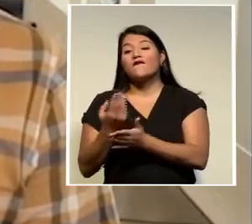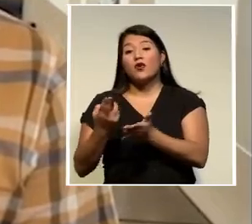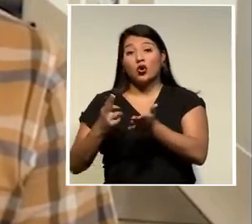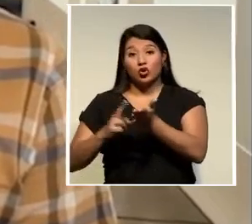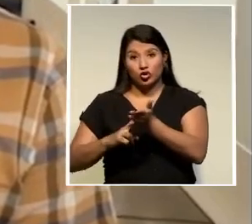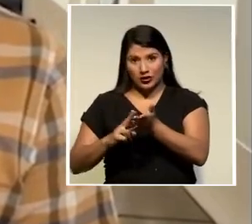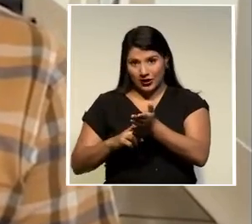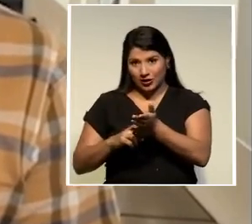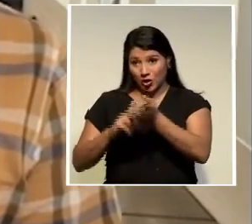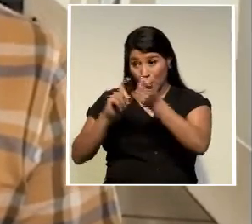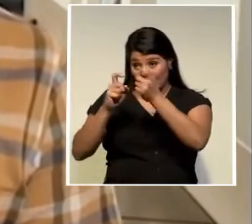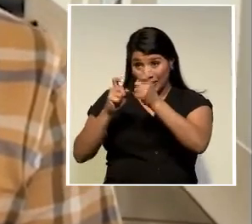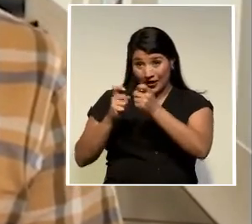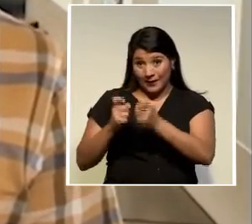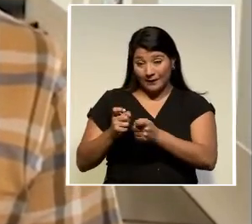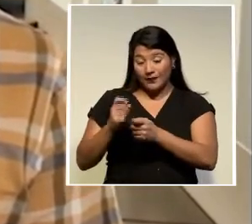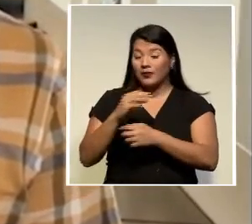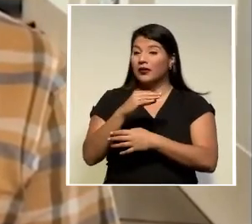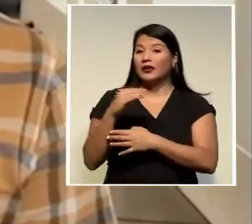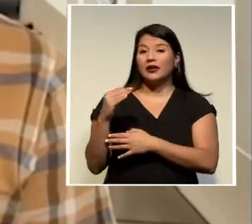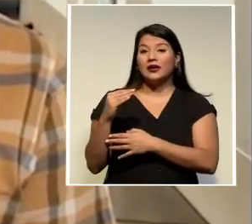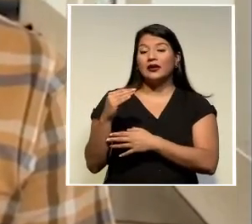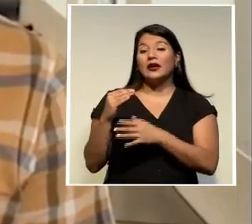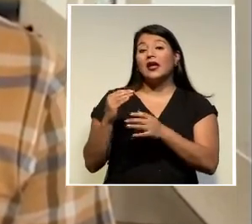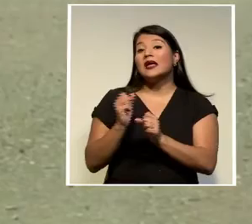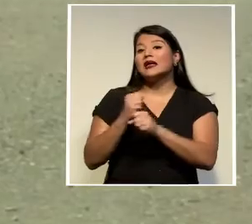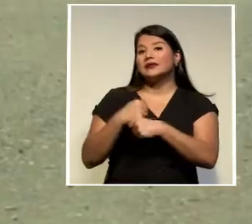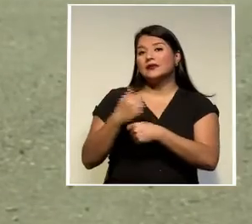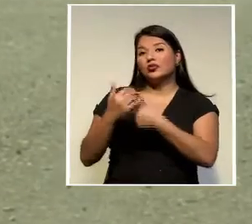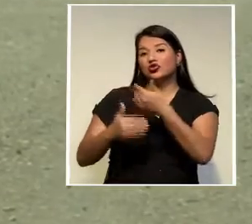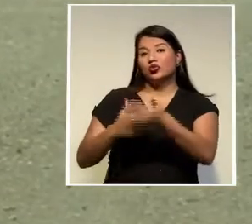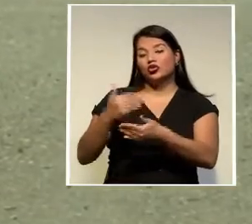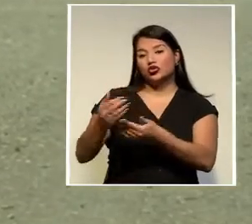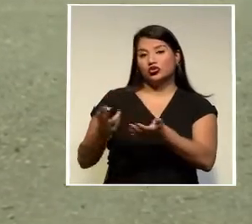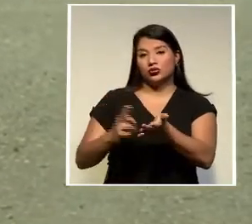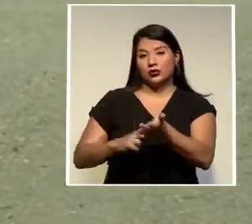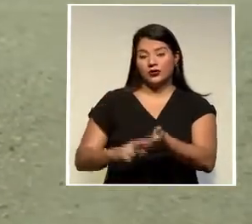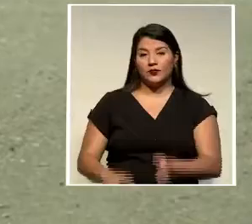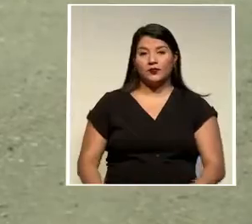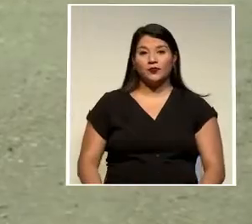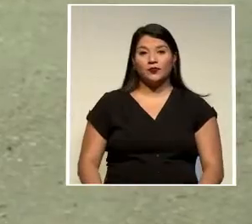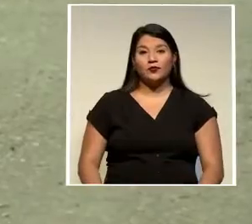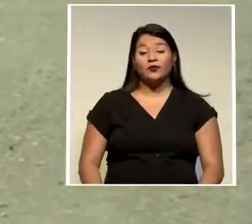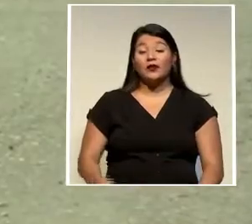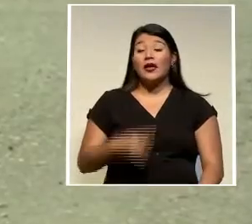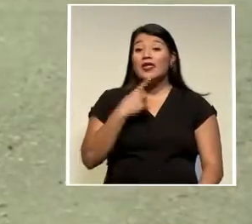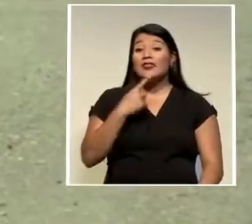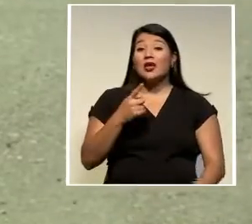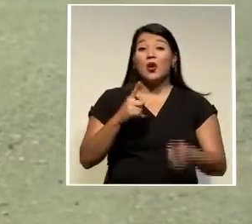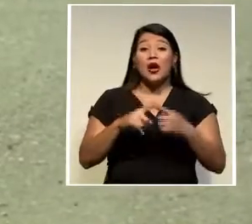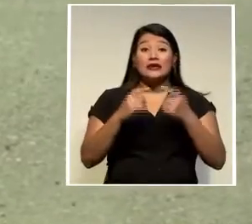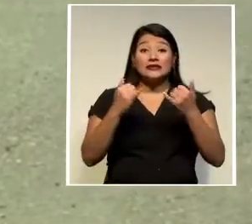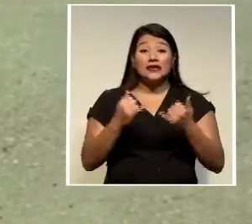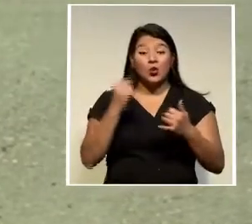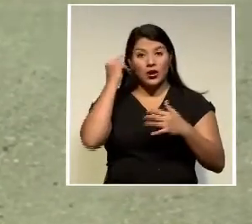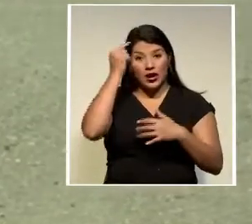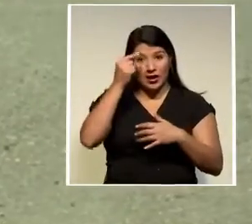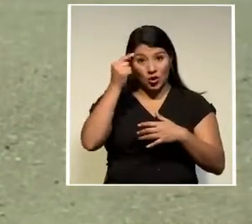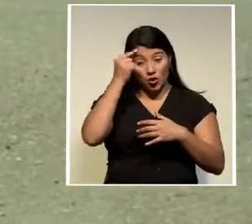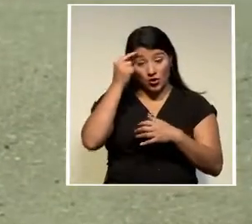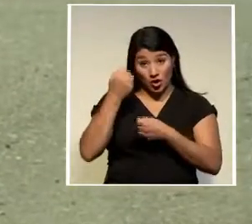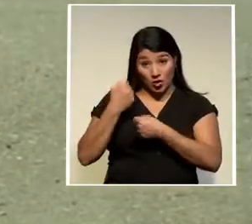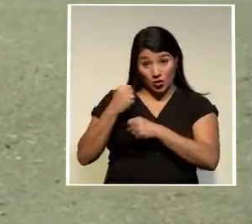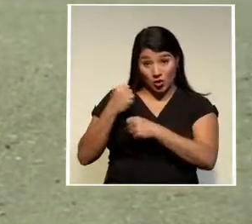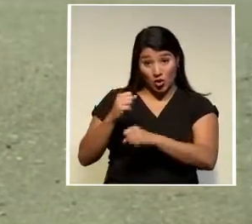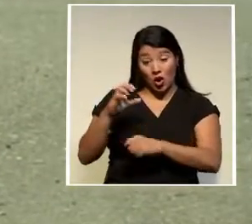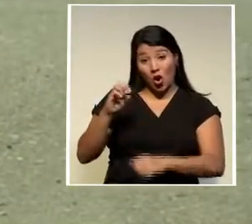reestructuramos el mismo y realizamos los procesos de contratación. El jerarca dijo que por ahora el gobierno local de Oriamuno